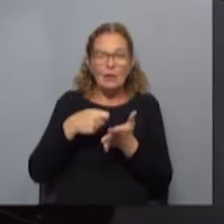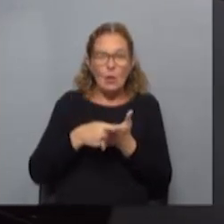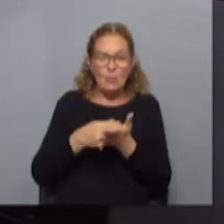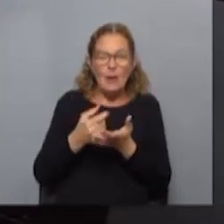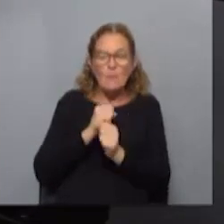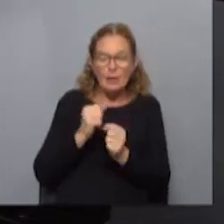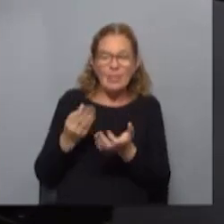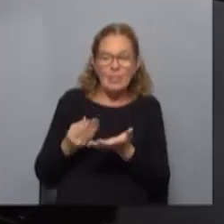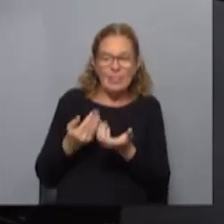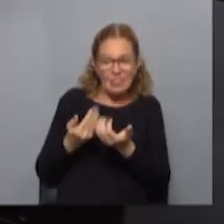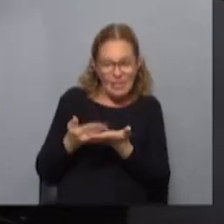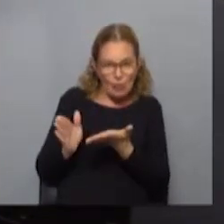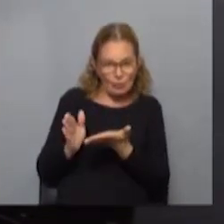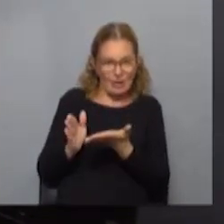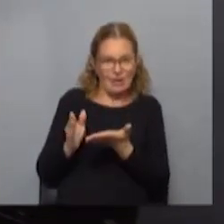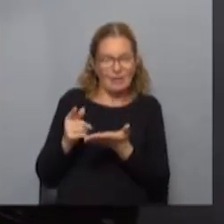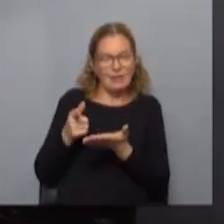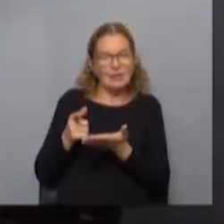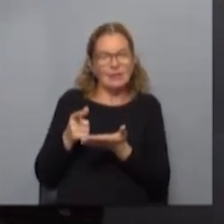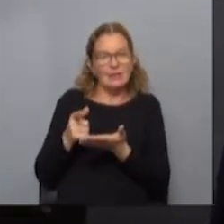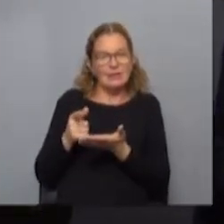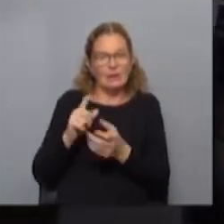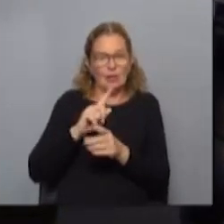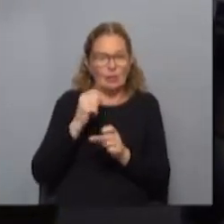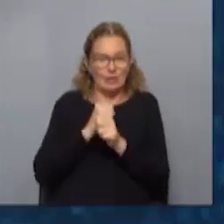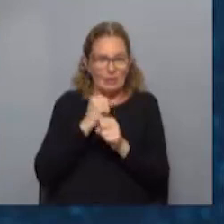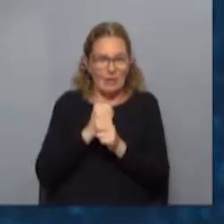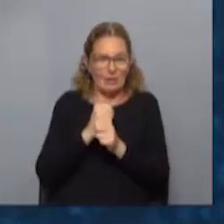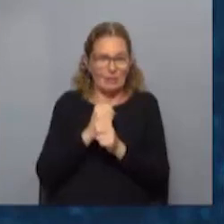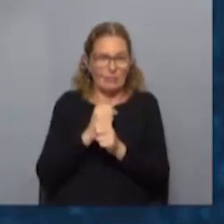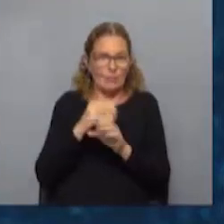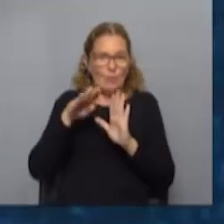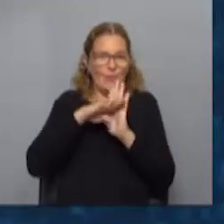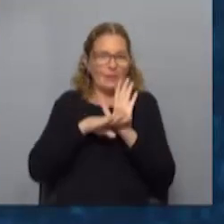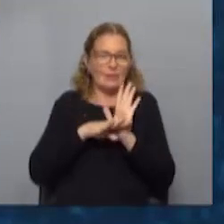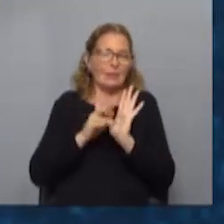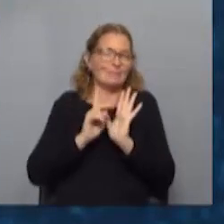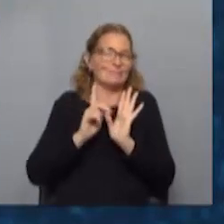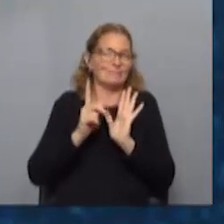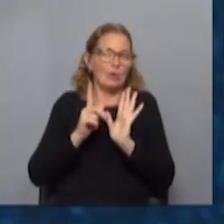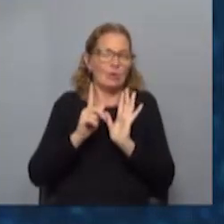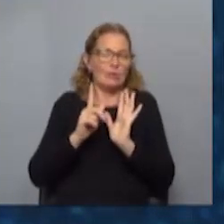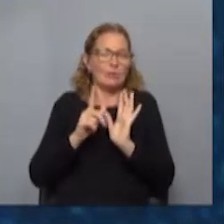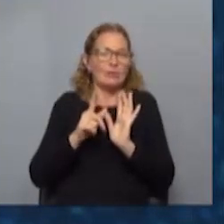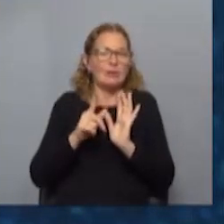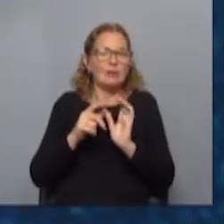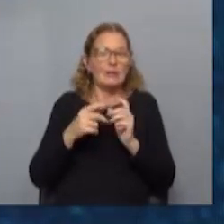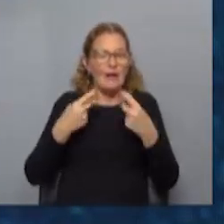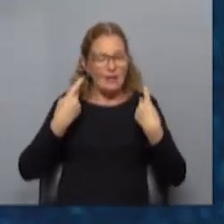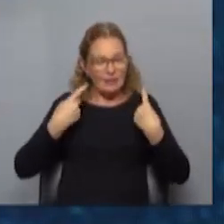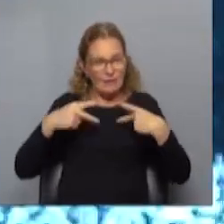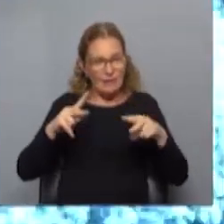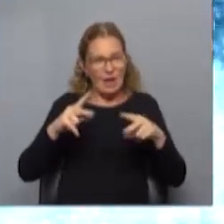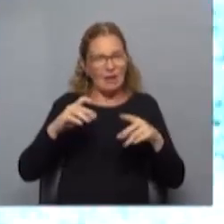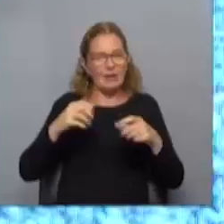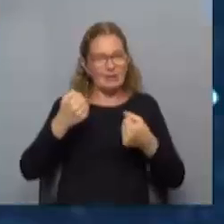descontar. Entonces, poder descontar si no estás trabajando es una medida que no tiene. En el caso de las agencias de viaje y